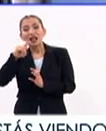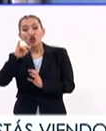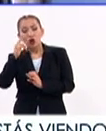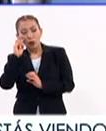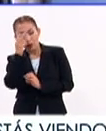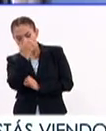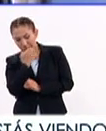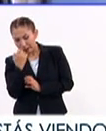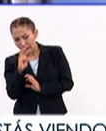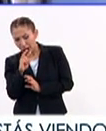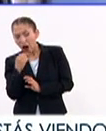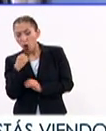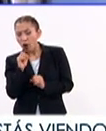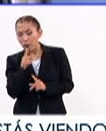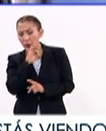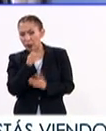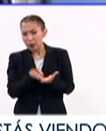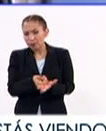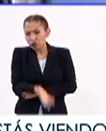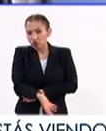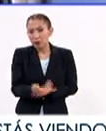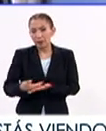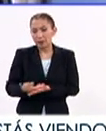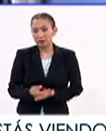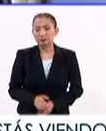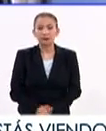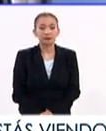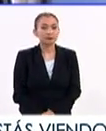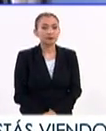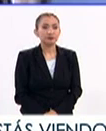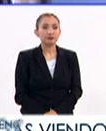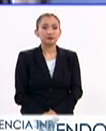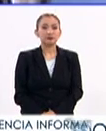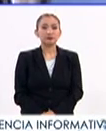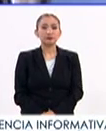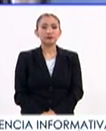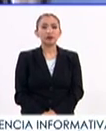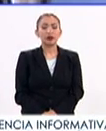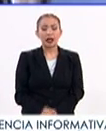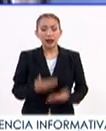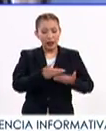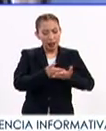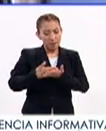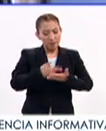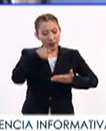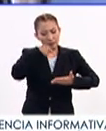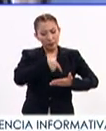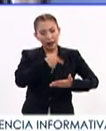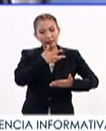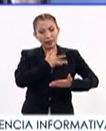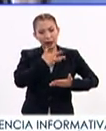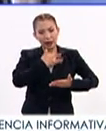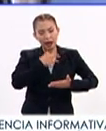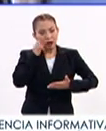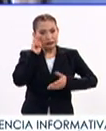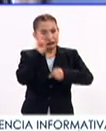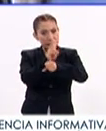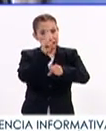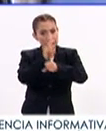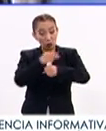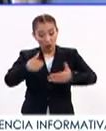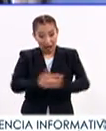contraindicación para el nacimiento vía vaginal. Los bebés van a tener un seguimiento